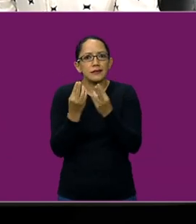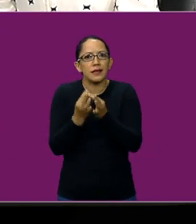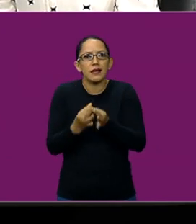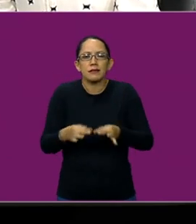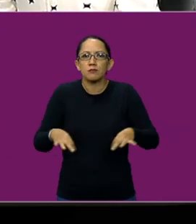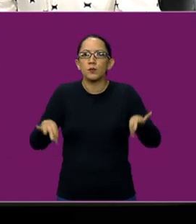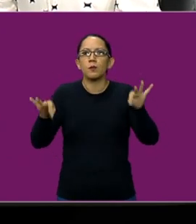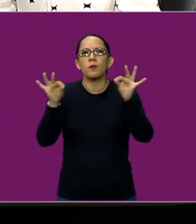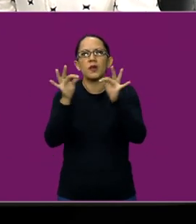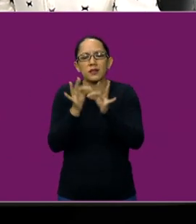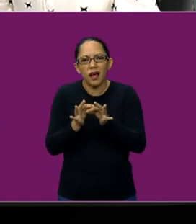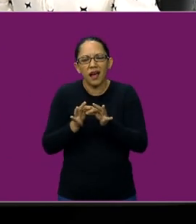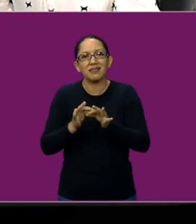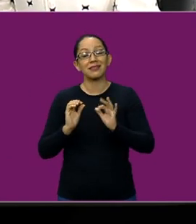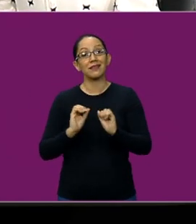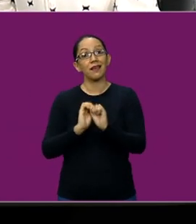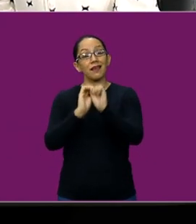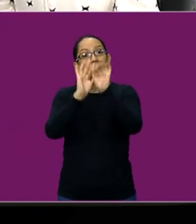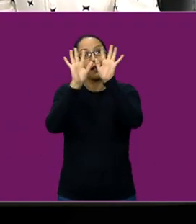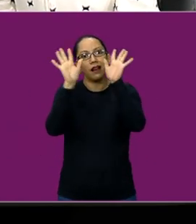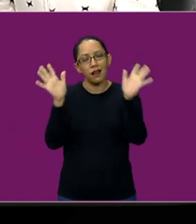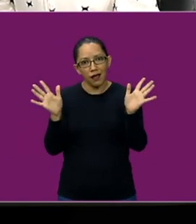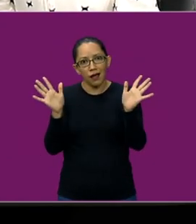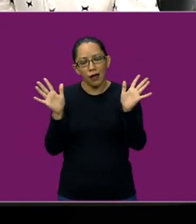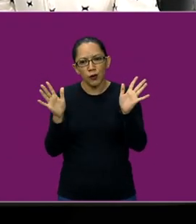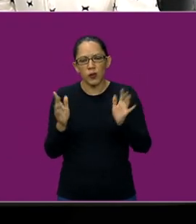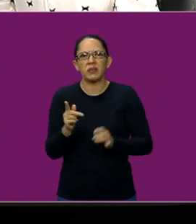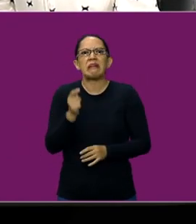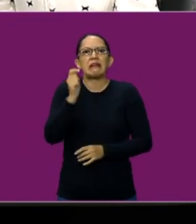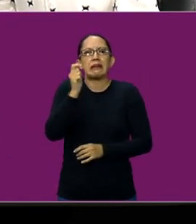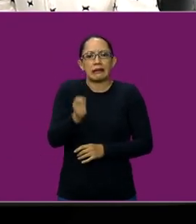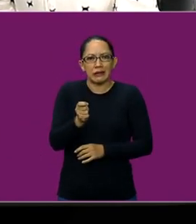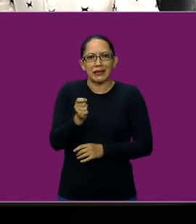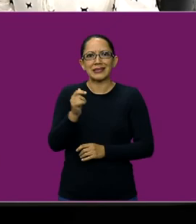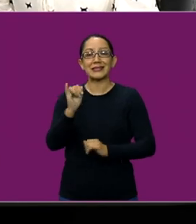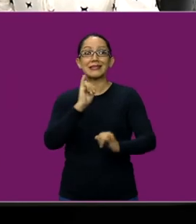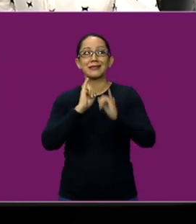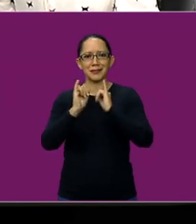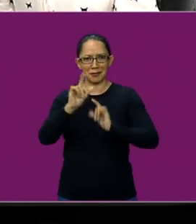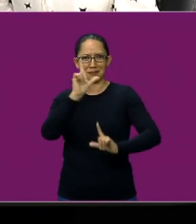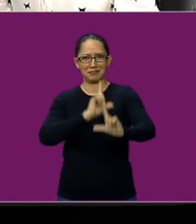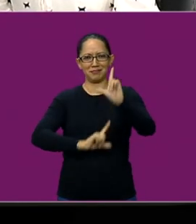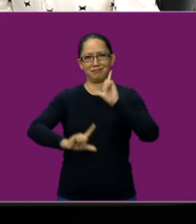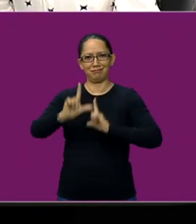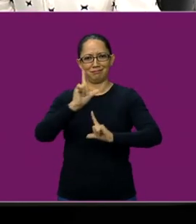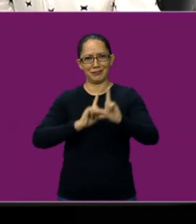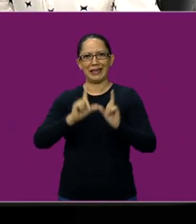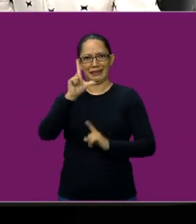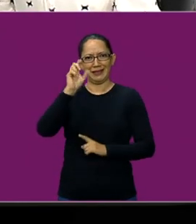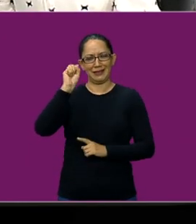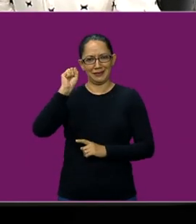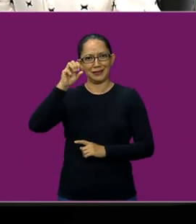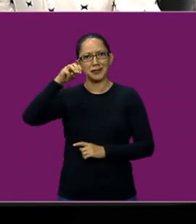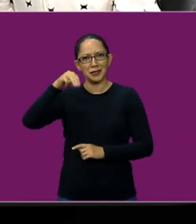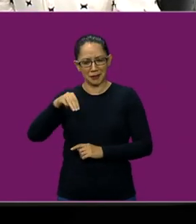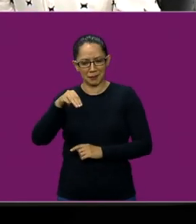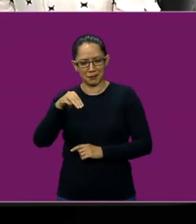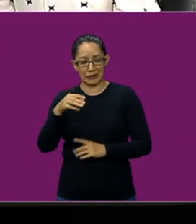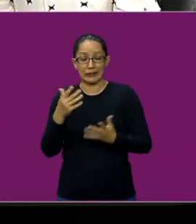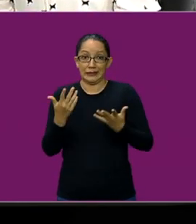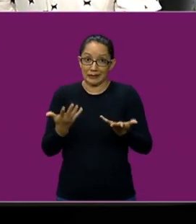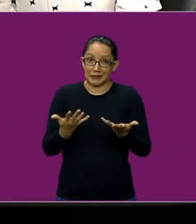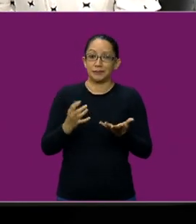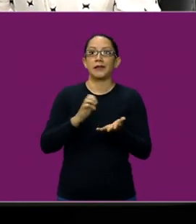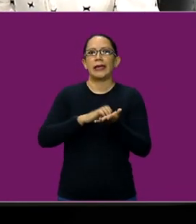importancia debe dársele a la interpretación de lengua de señas mexicanas. visto, si me permites